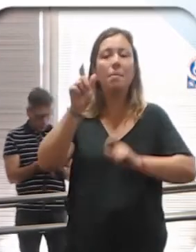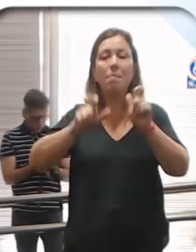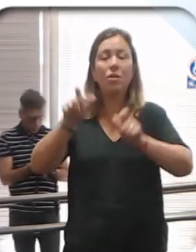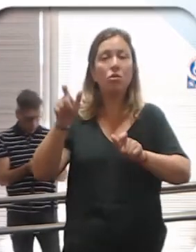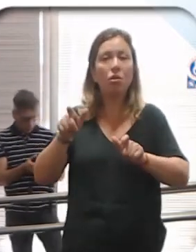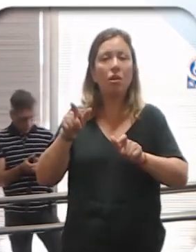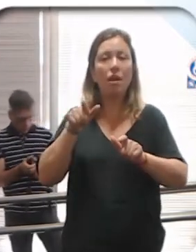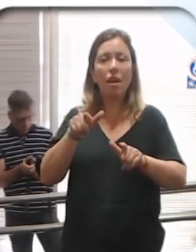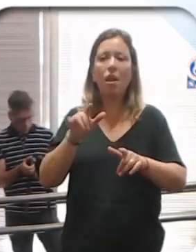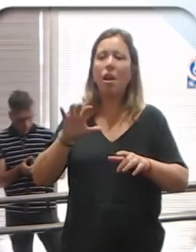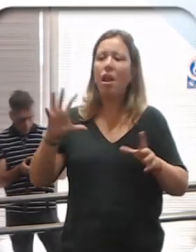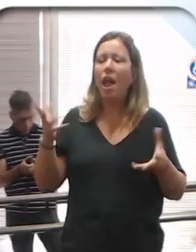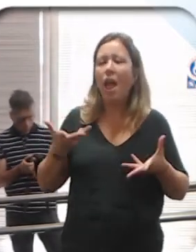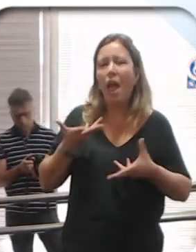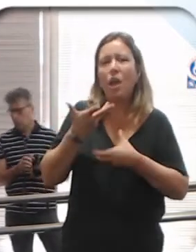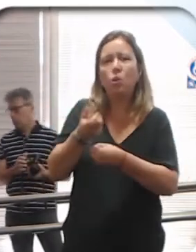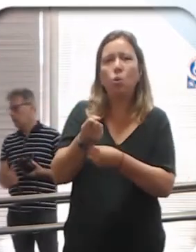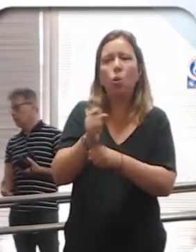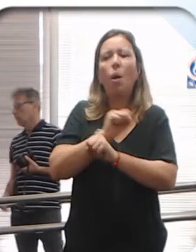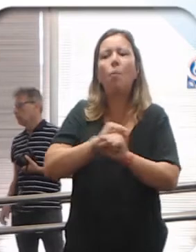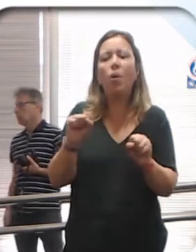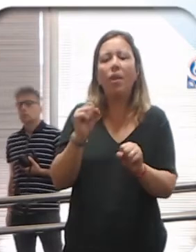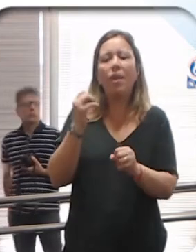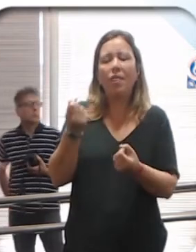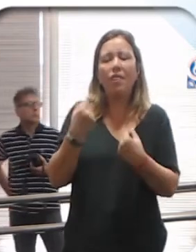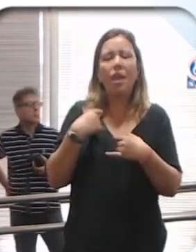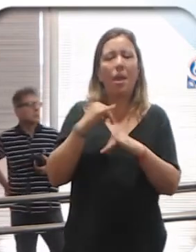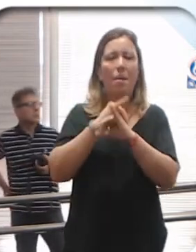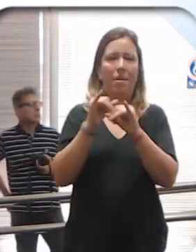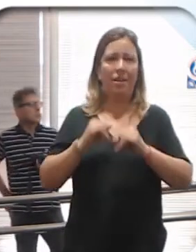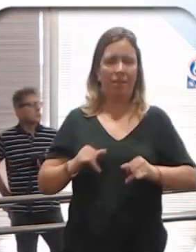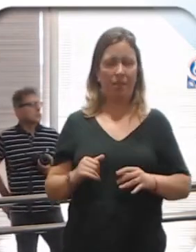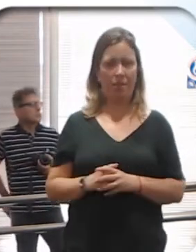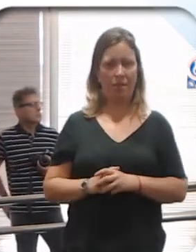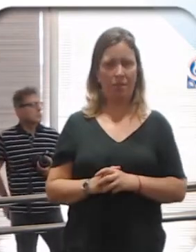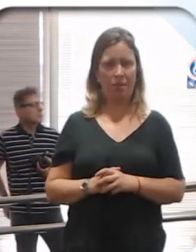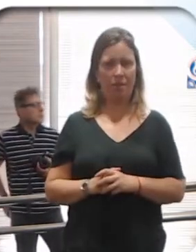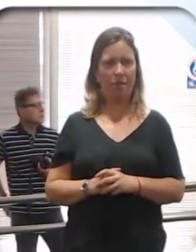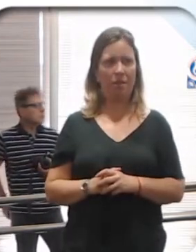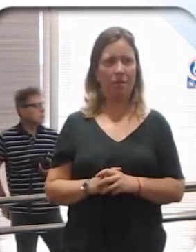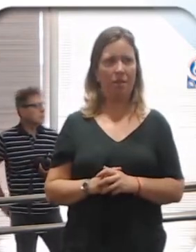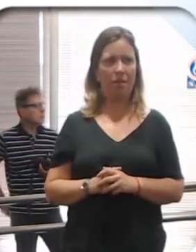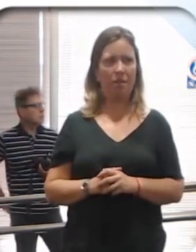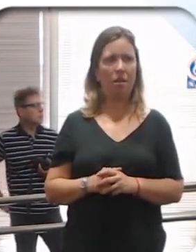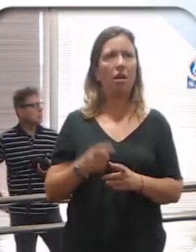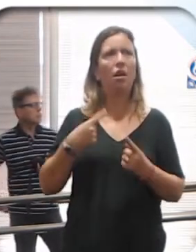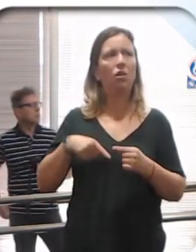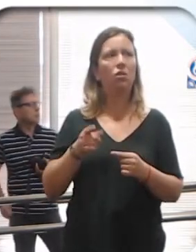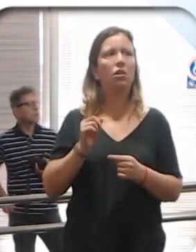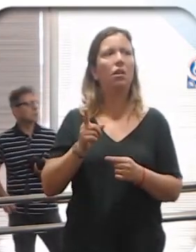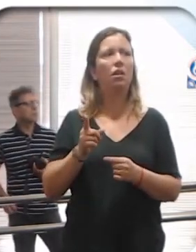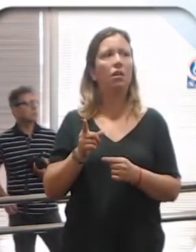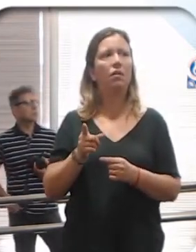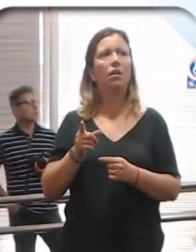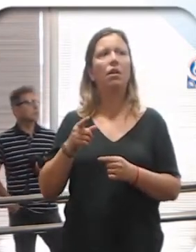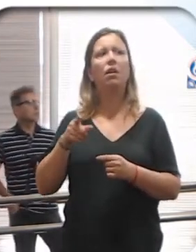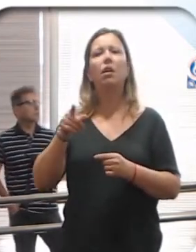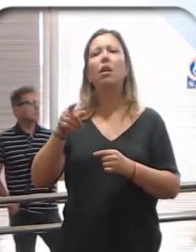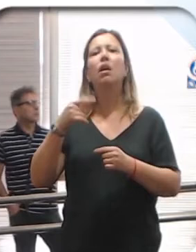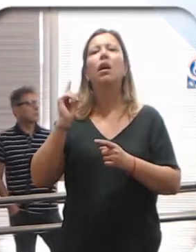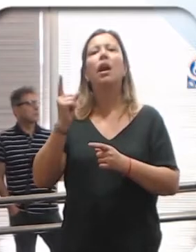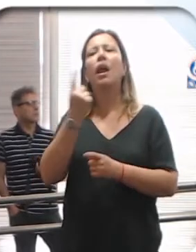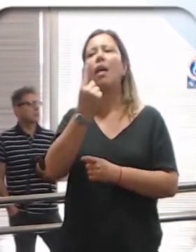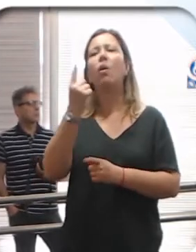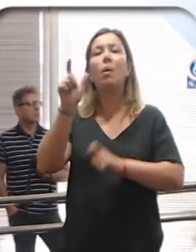personas logren tener placer. Entonces, revisemos qué pasa con las personas que tienen cierto tipo